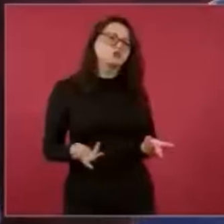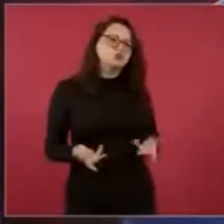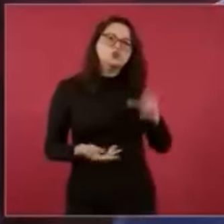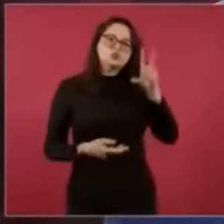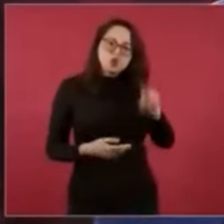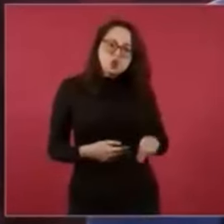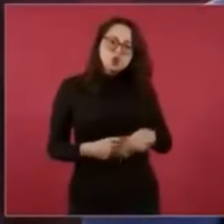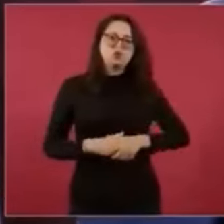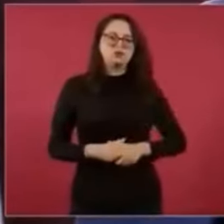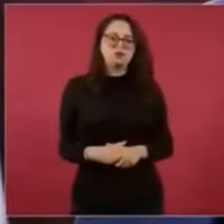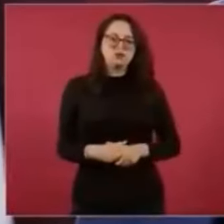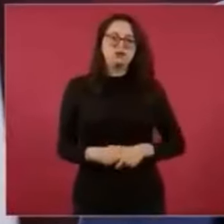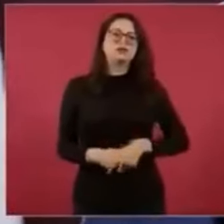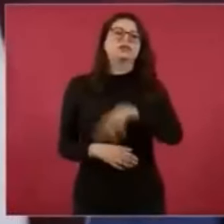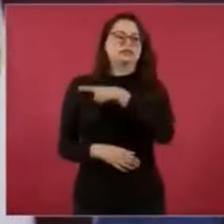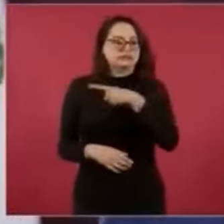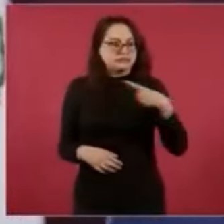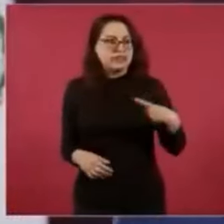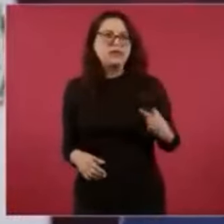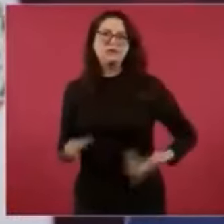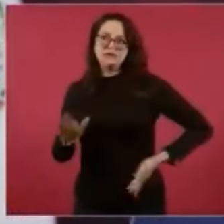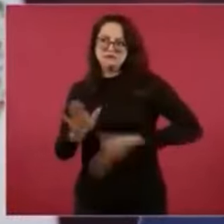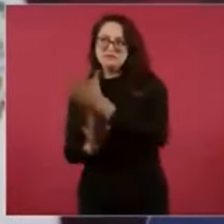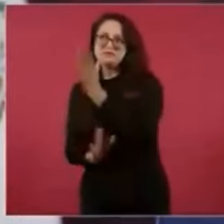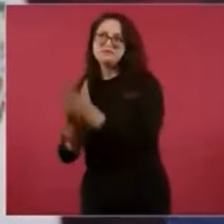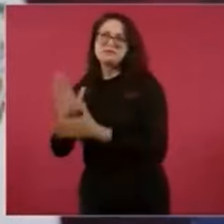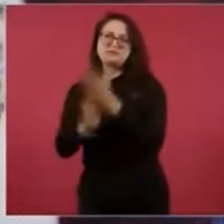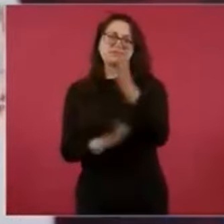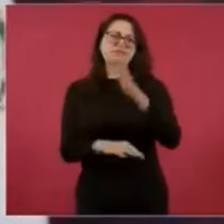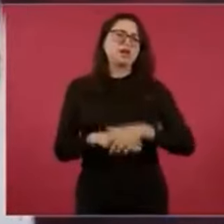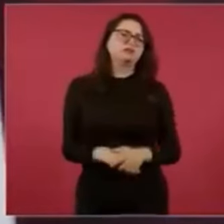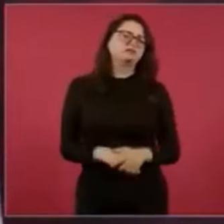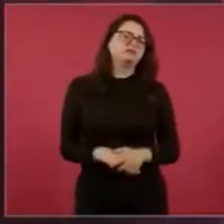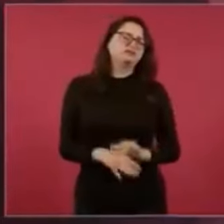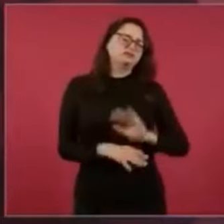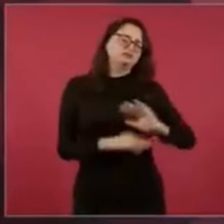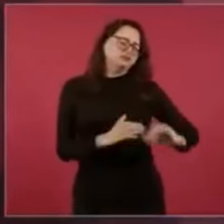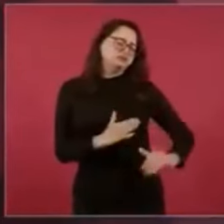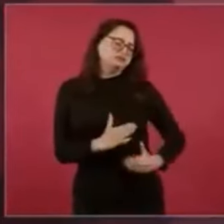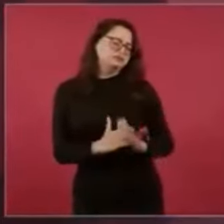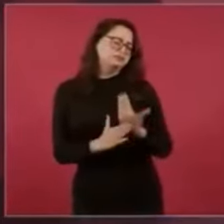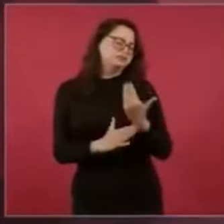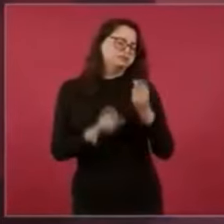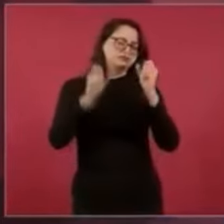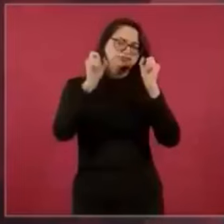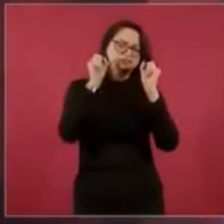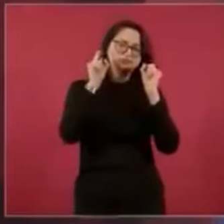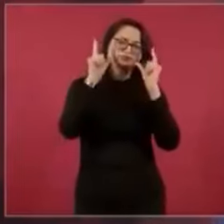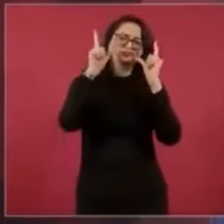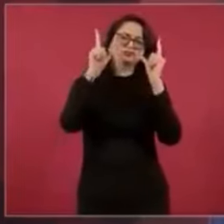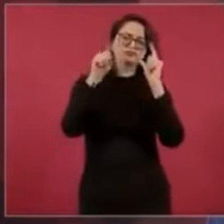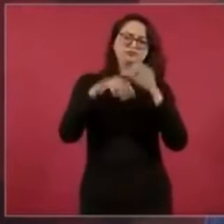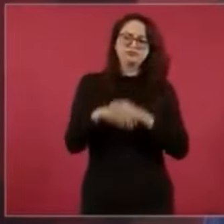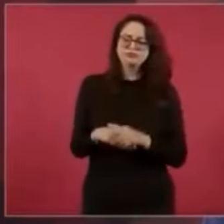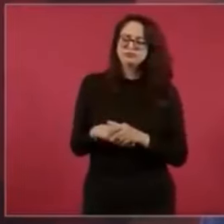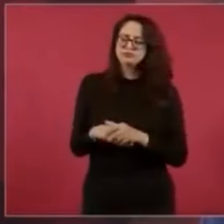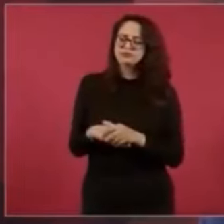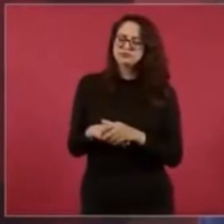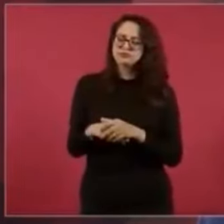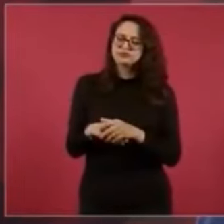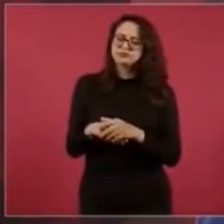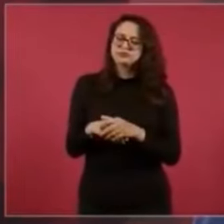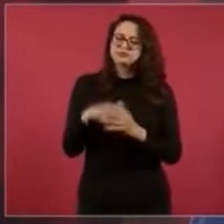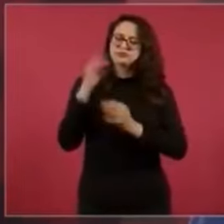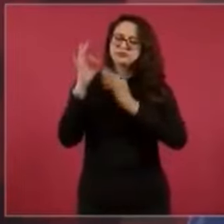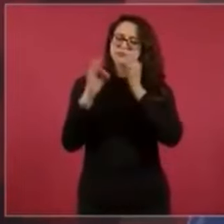levantarse y leer la síntesis informativa